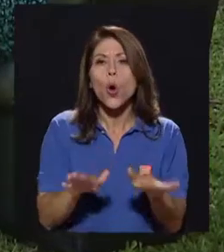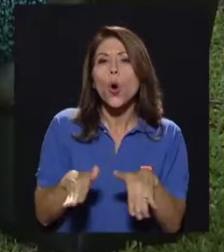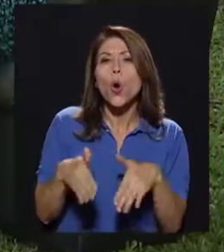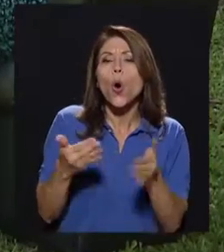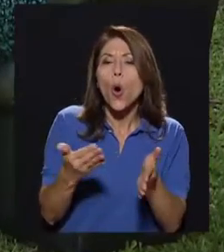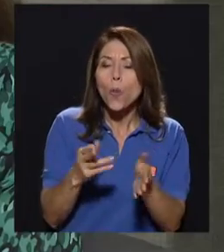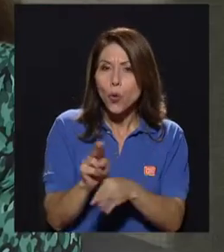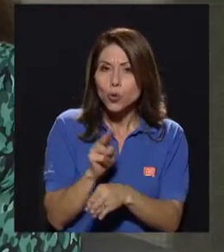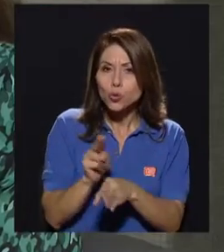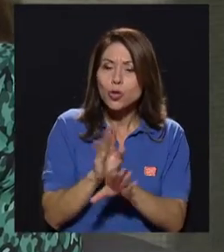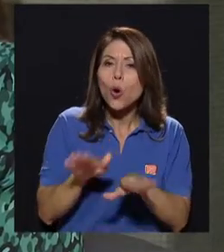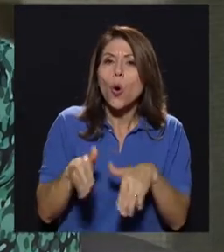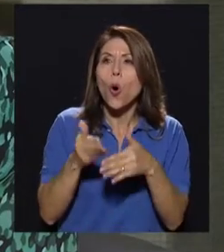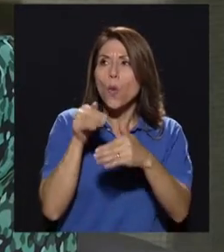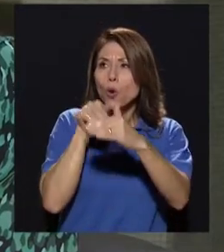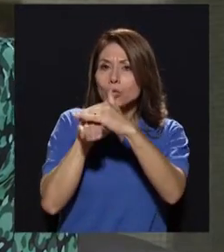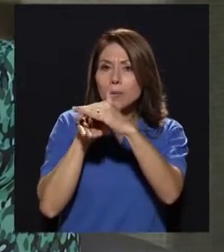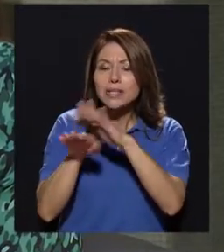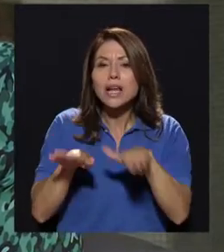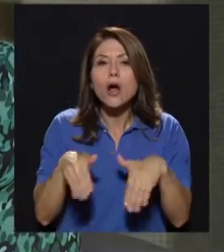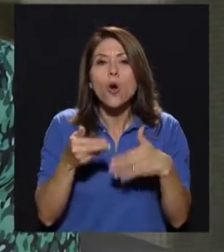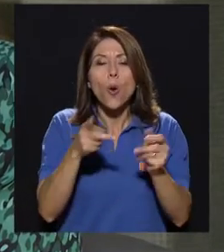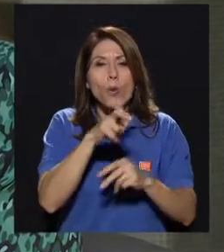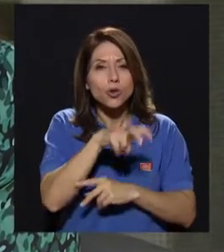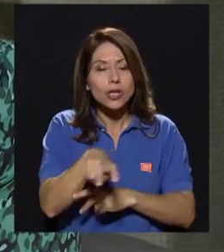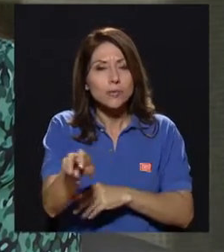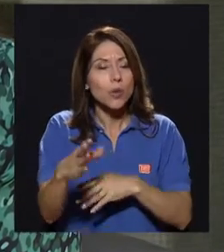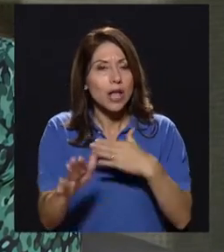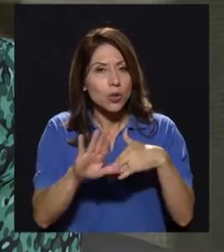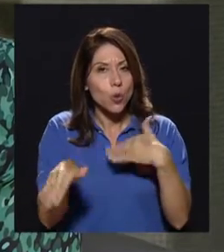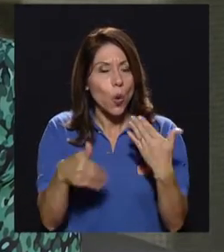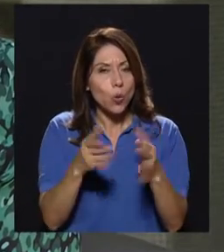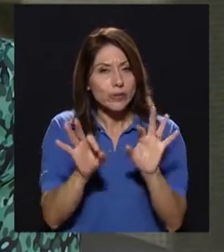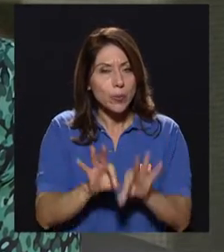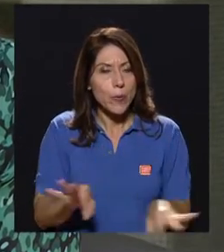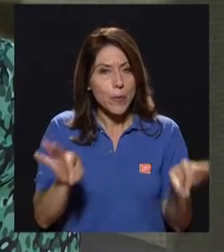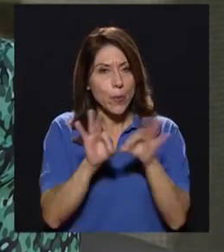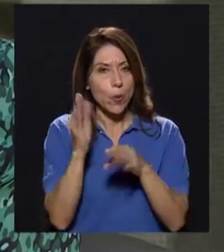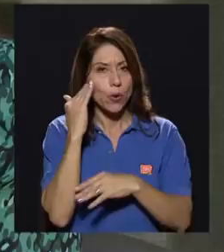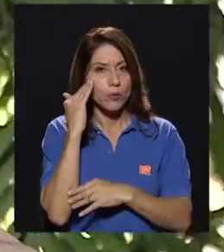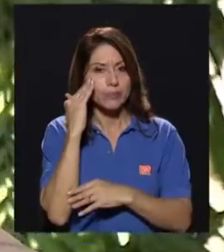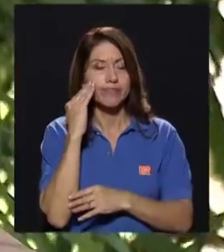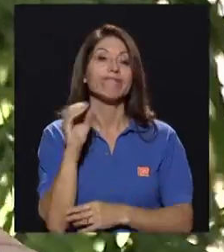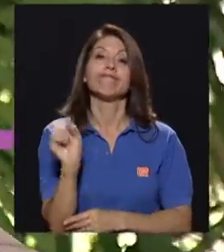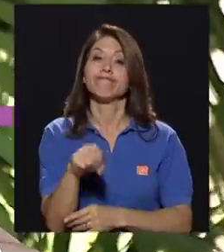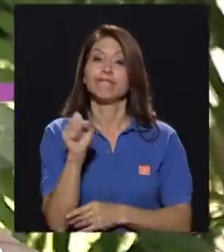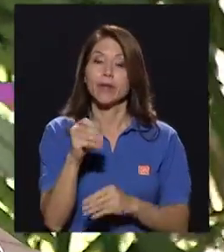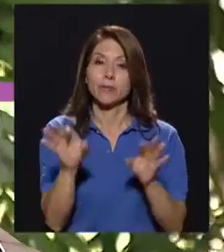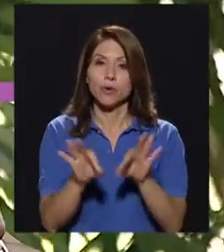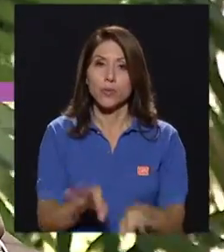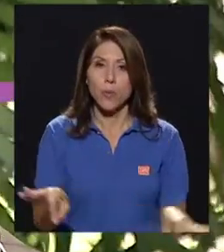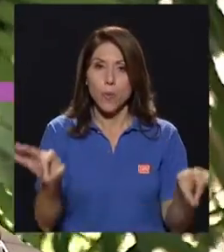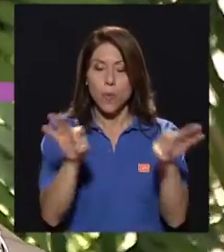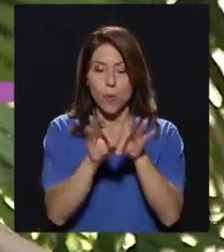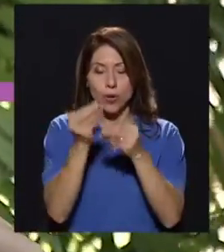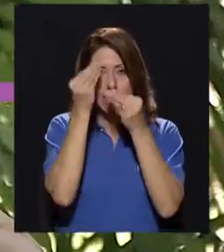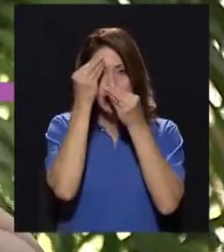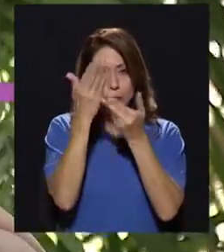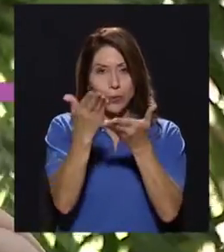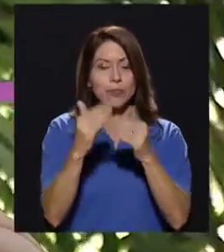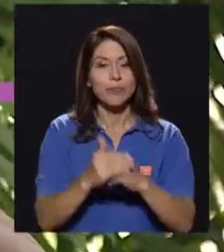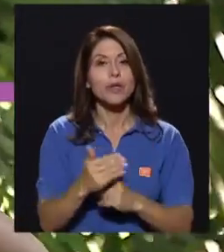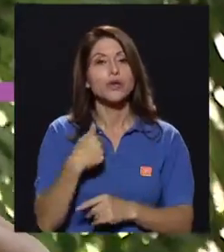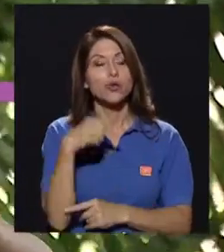los manipula, en qué condiciones los almacena y los transporta. Yo creo que eso sí es bien importante dejarlo claro, ¿verdad? O sea, yo